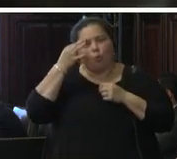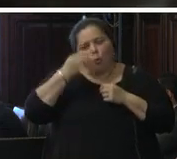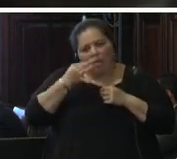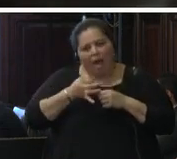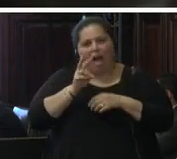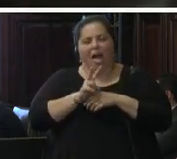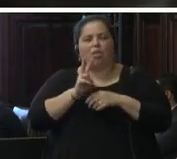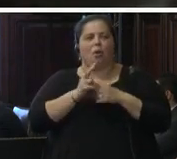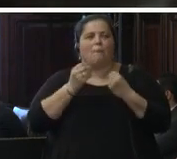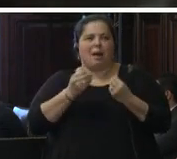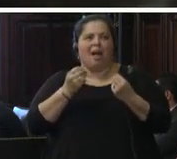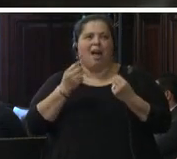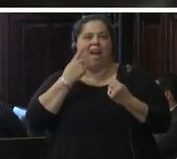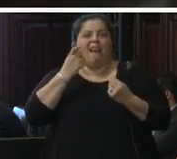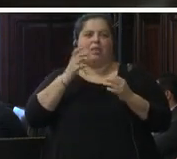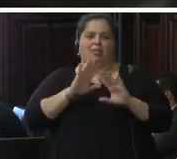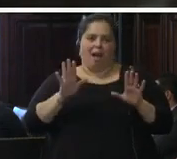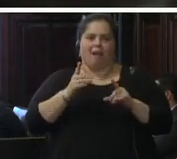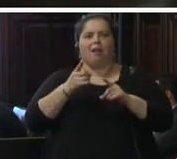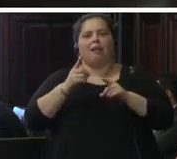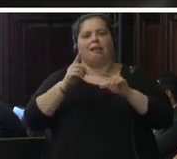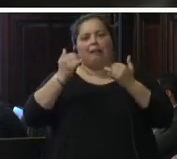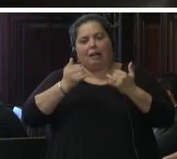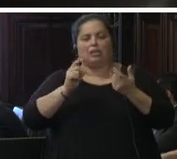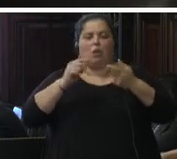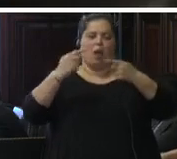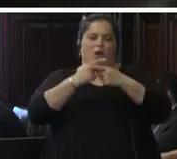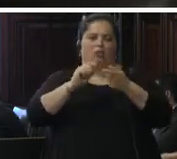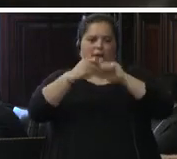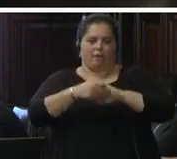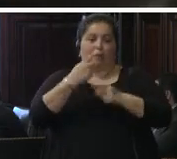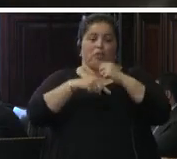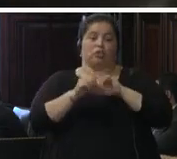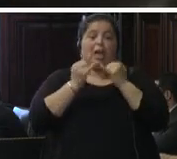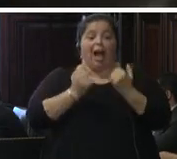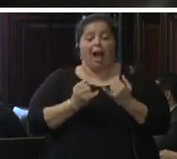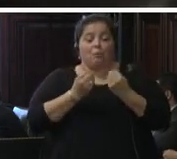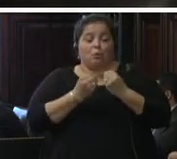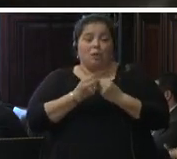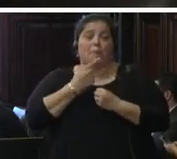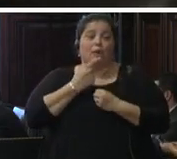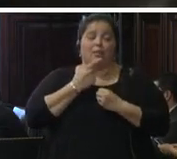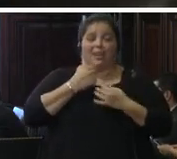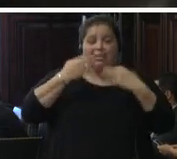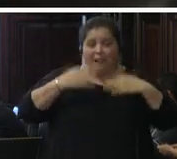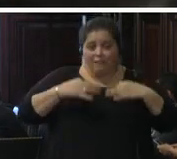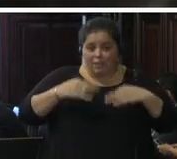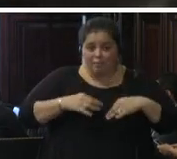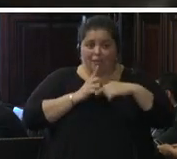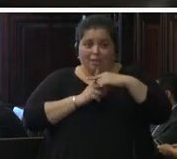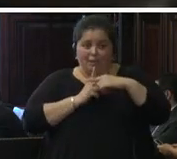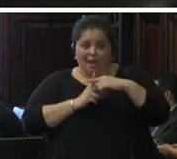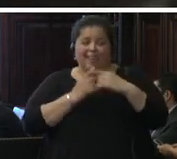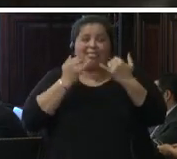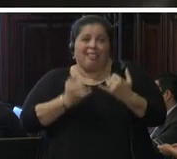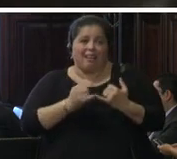una contra reforma entonces ahí un poco no sé cuáles políticas afirmativas podría tener el estado para